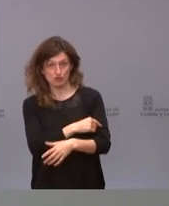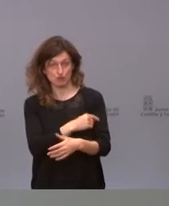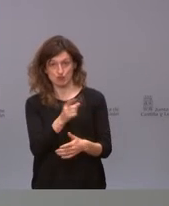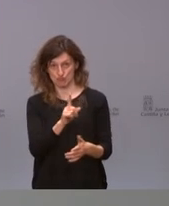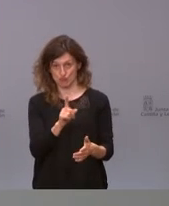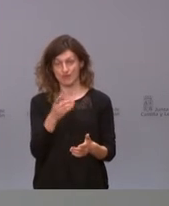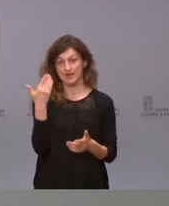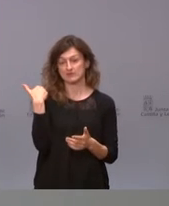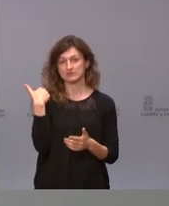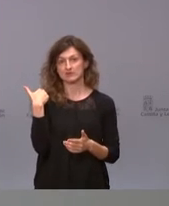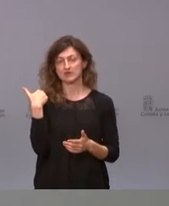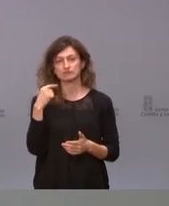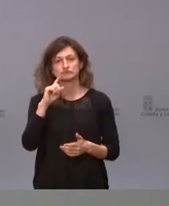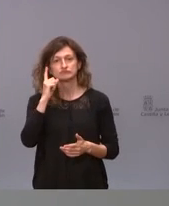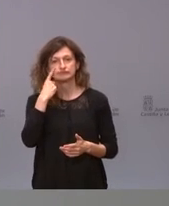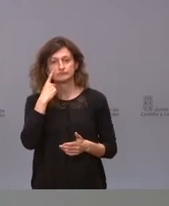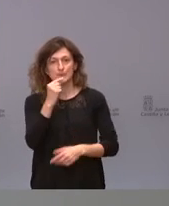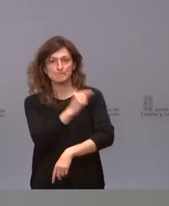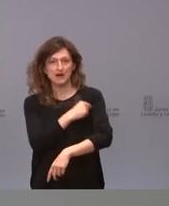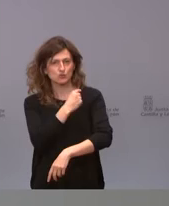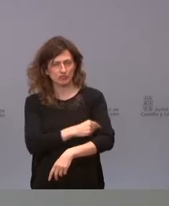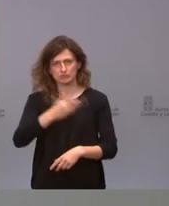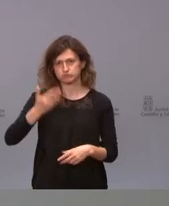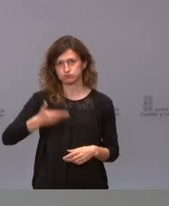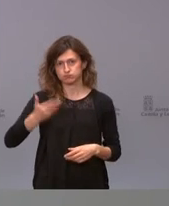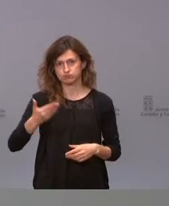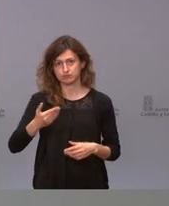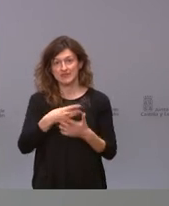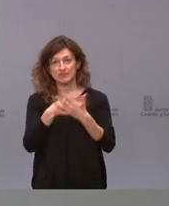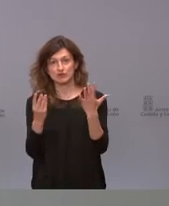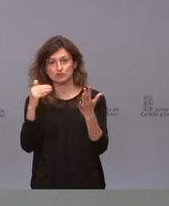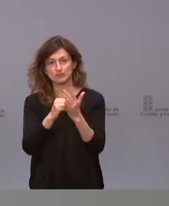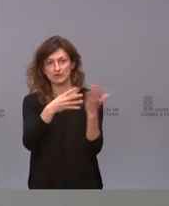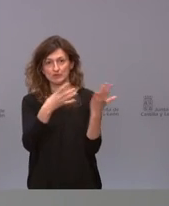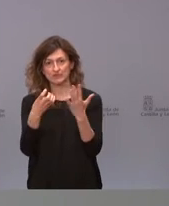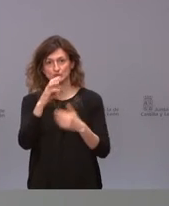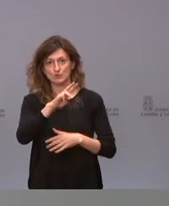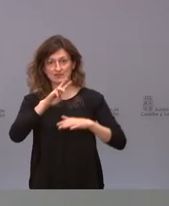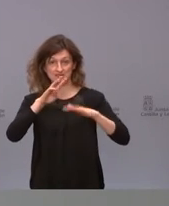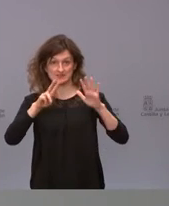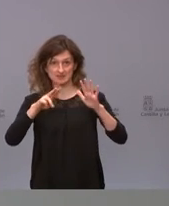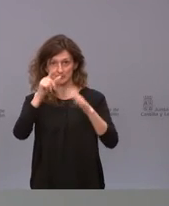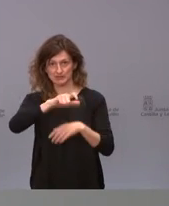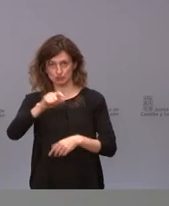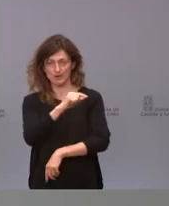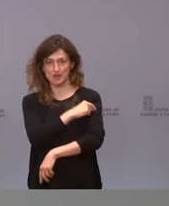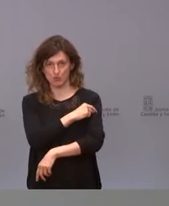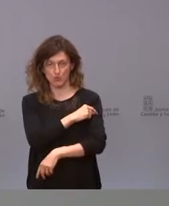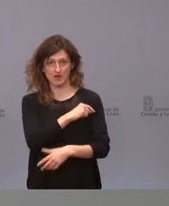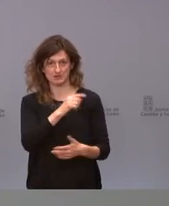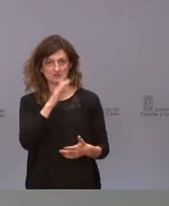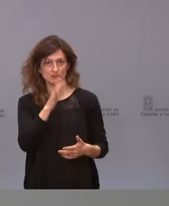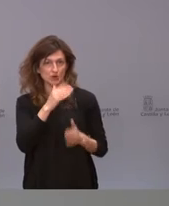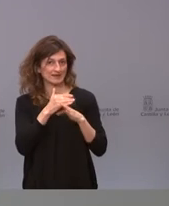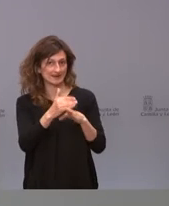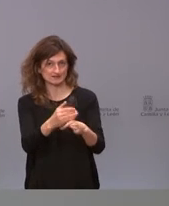ayer se consiguió un pico de vacuna importante, se vacunaron 18.947 personas con las vacunas, con